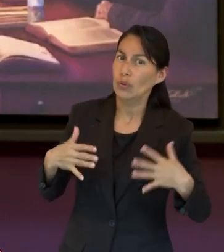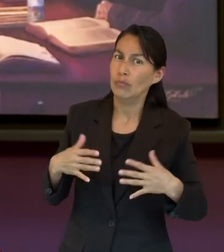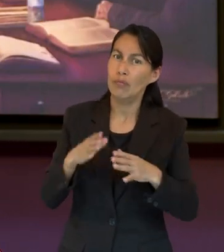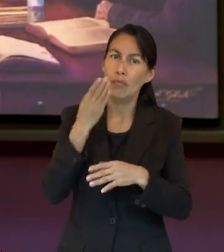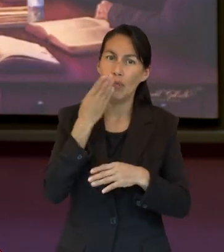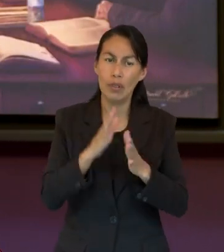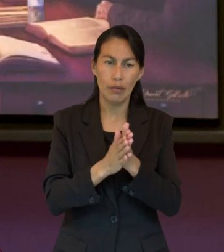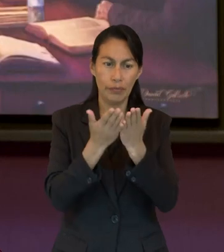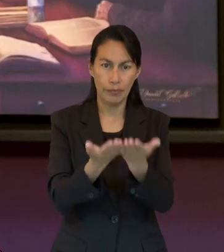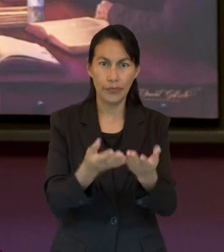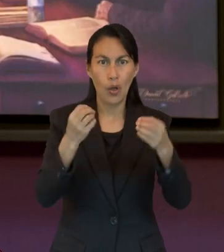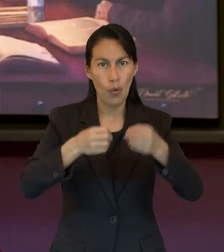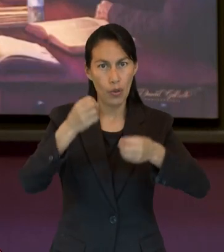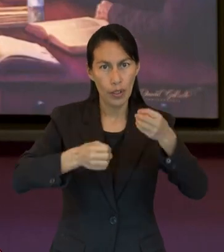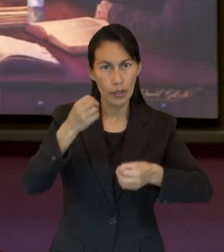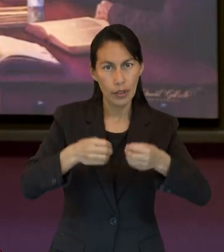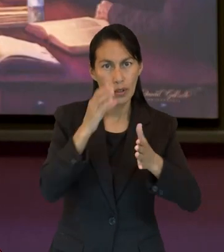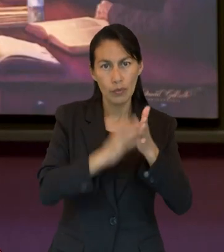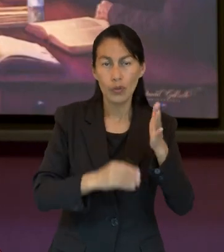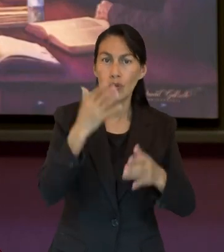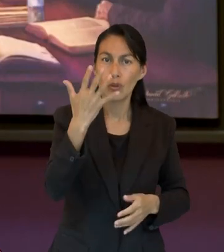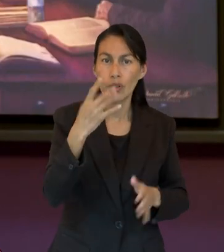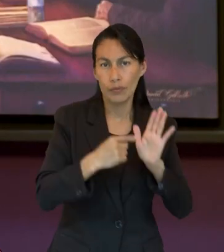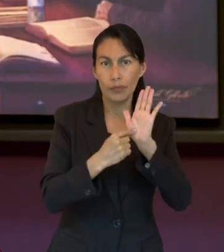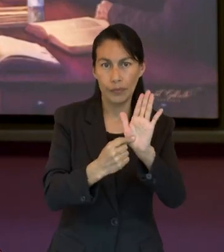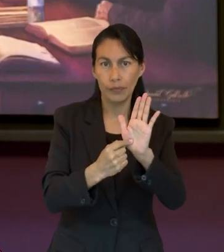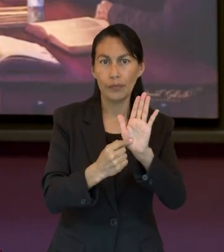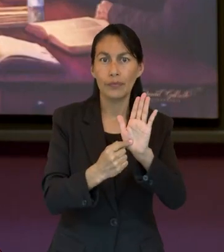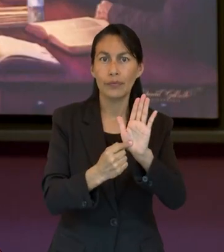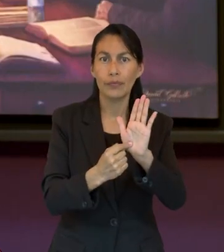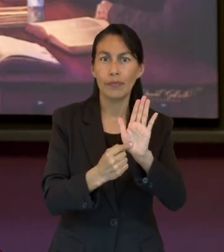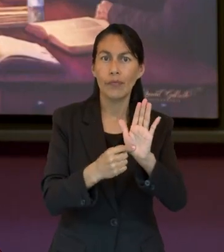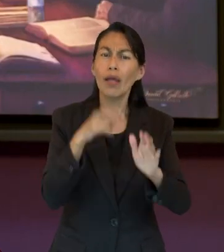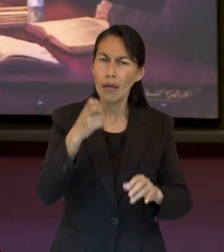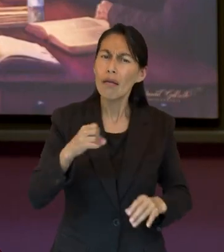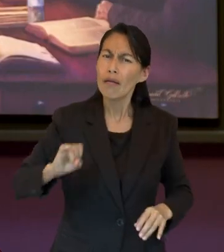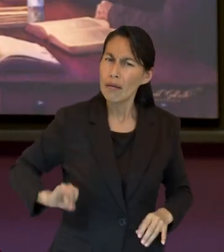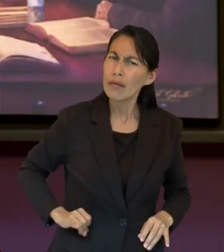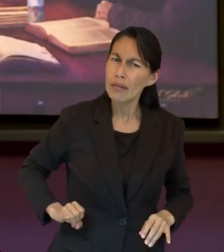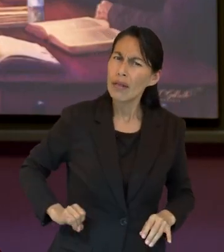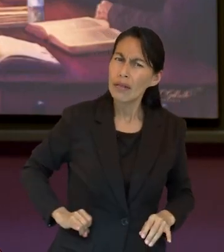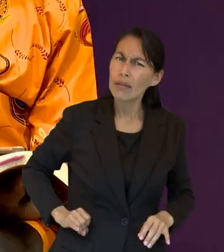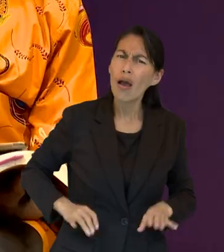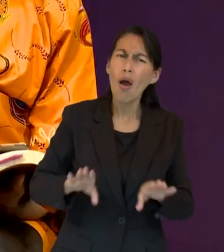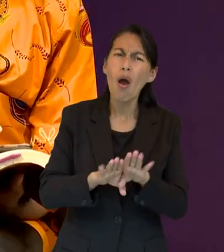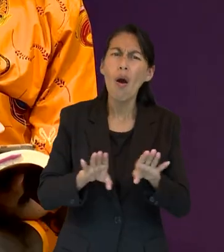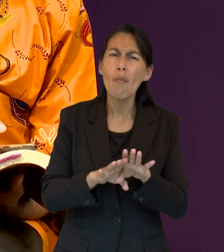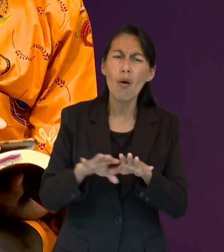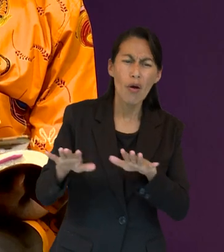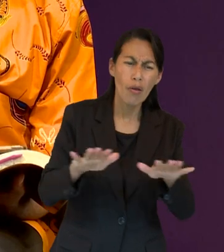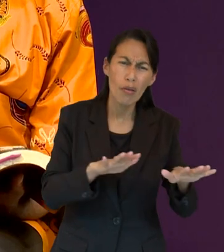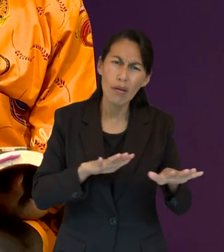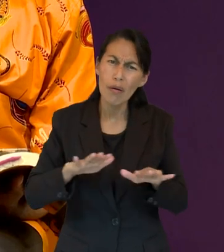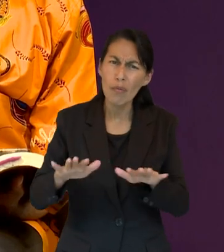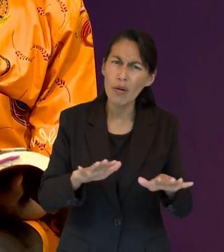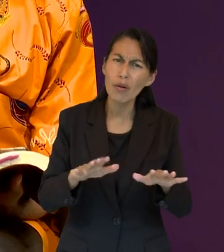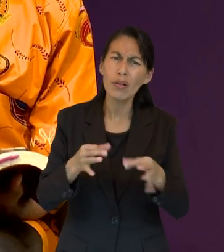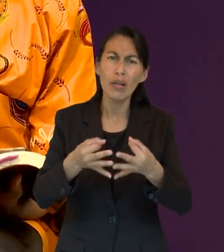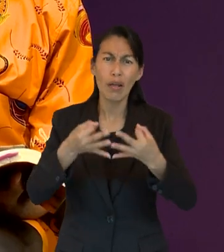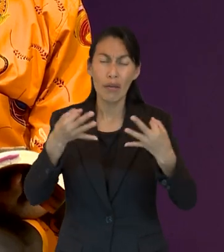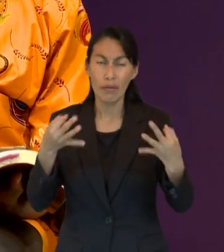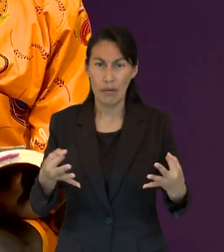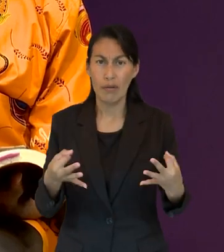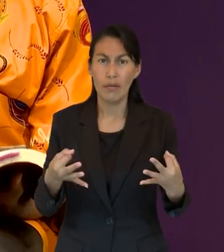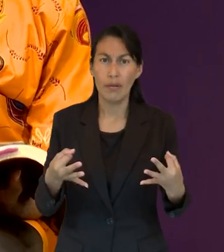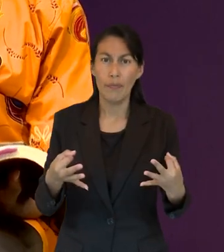presencia de Dios, tal como lo presenta el libro de jueces, capítulo 5. Muy bien, muy interesante, y este concepto del